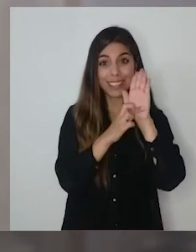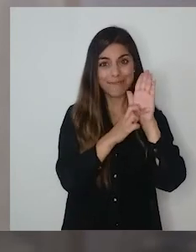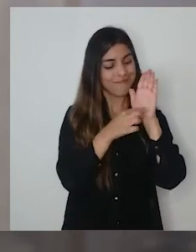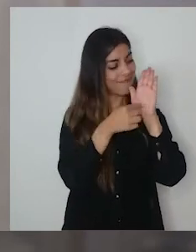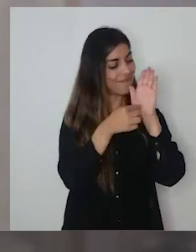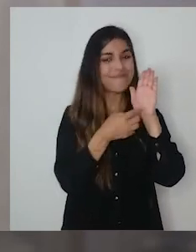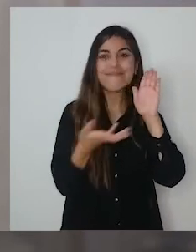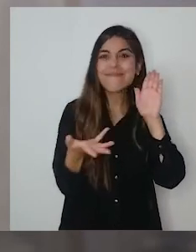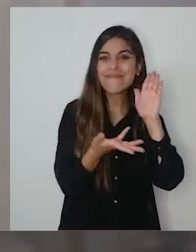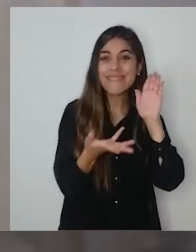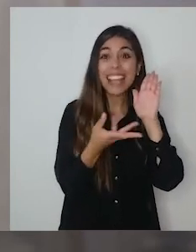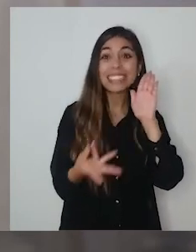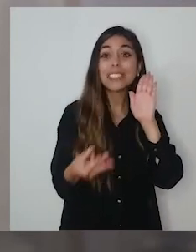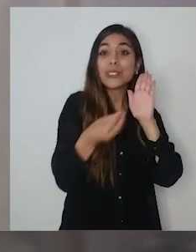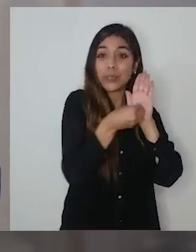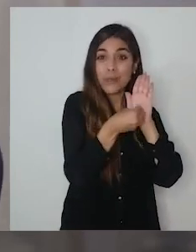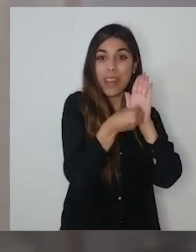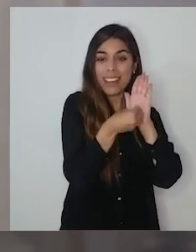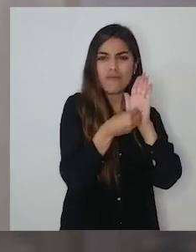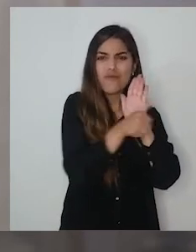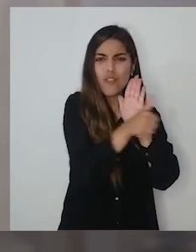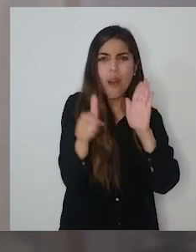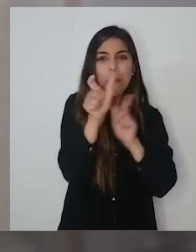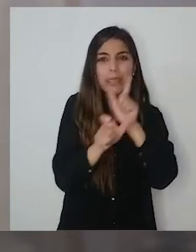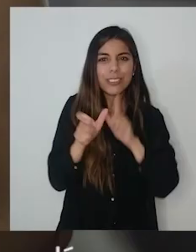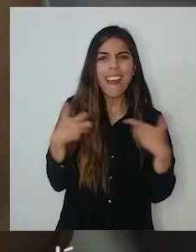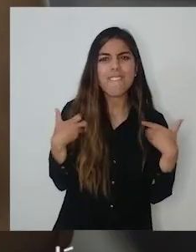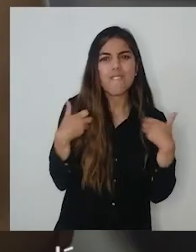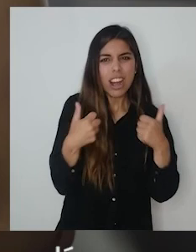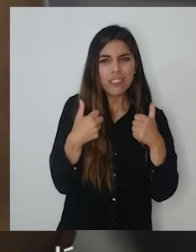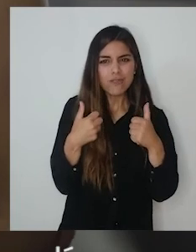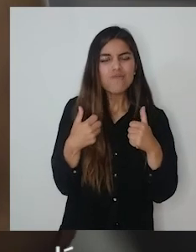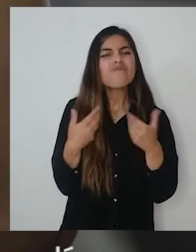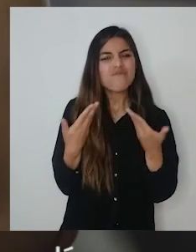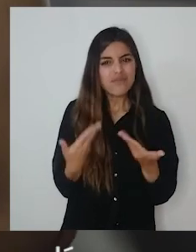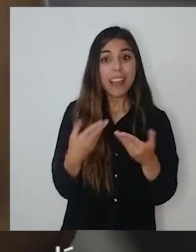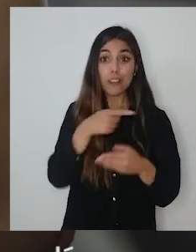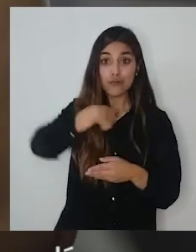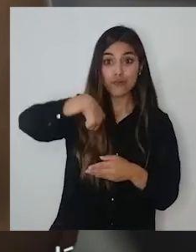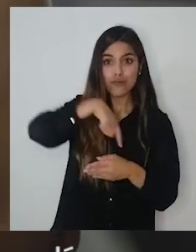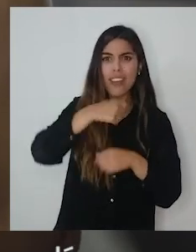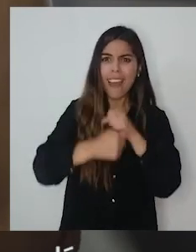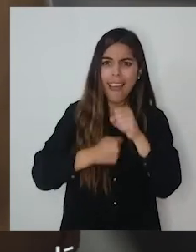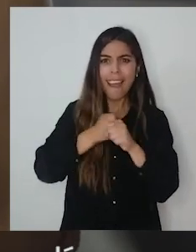proyectos se suman, confluyen, todo eso de esfuerzo. Nosotros llevamos muchos años